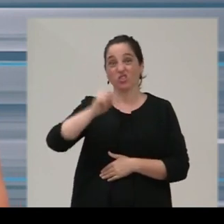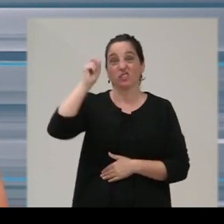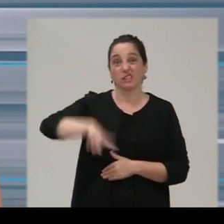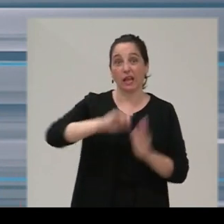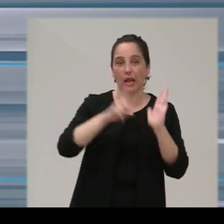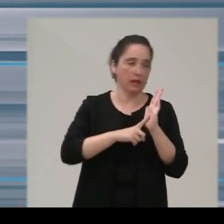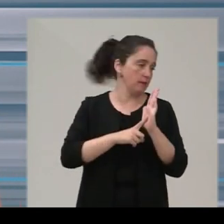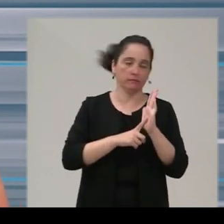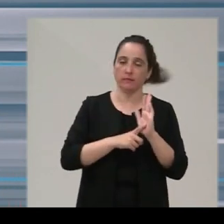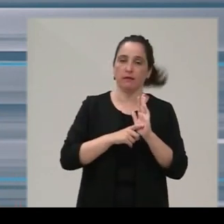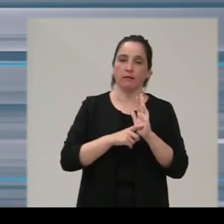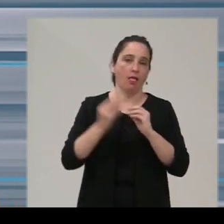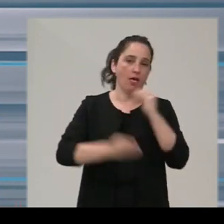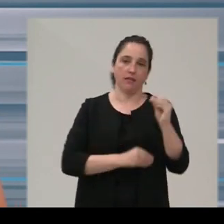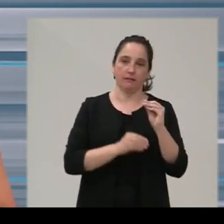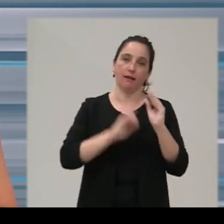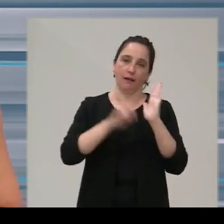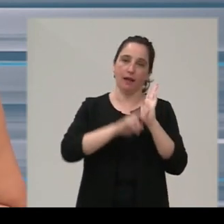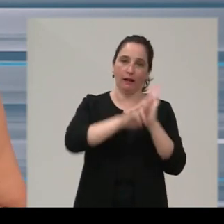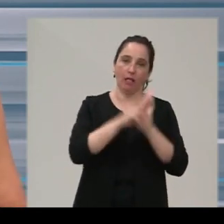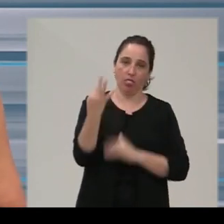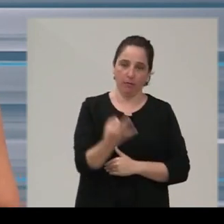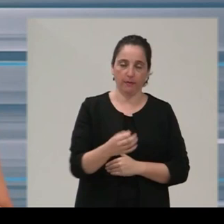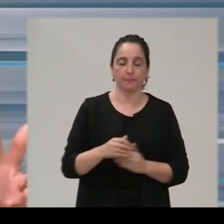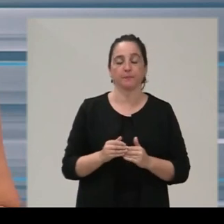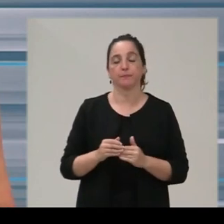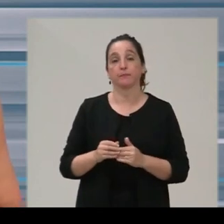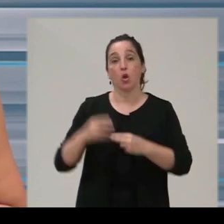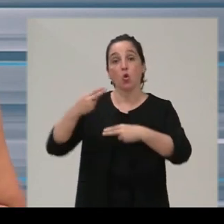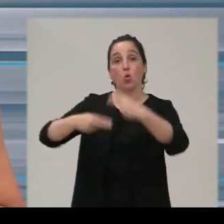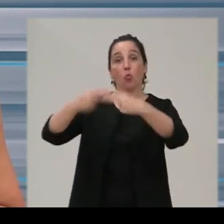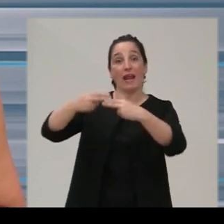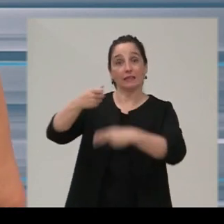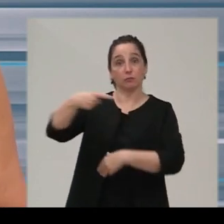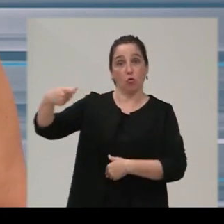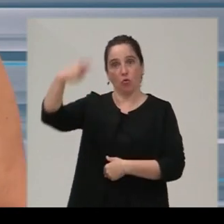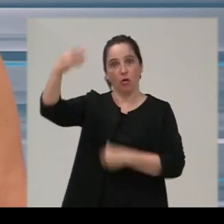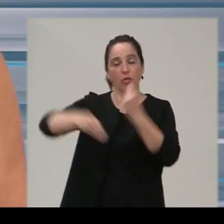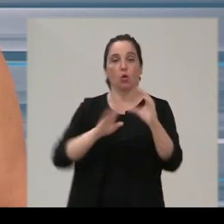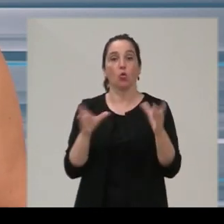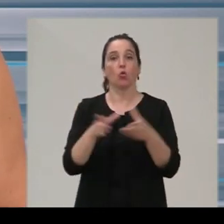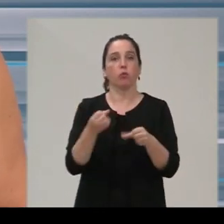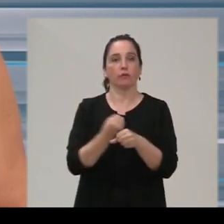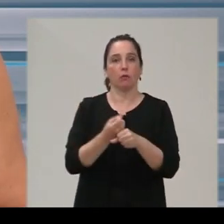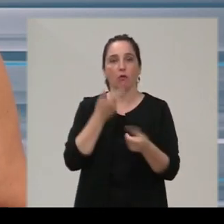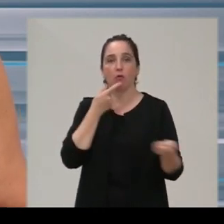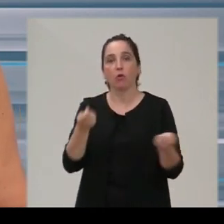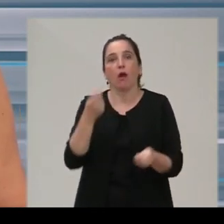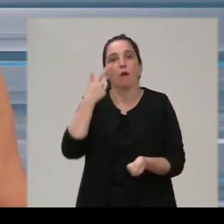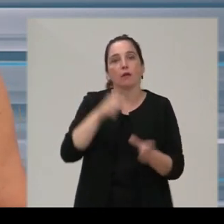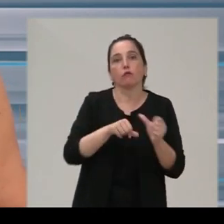la regulación actual. En urbanismo, hemos acordado crear un grupo de trabajo para coordinar